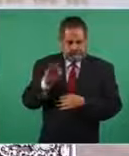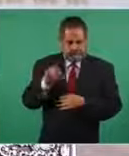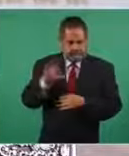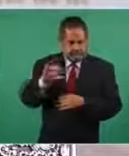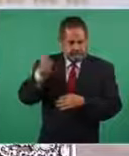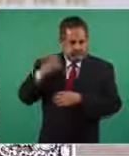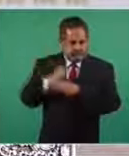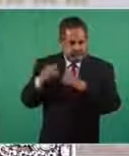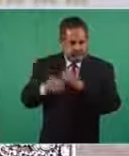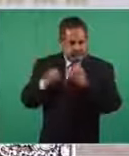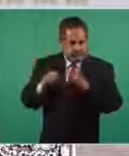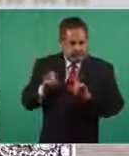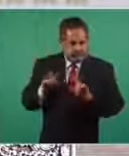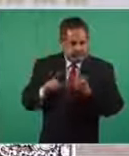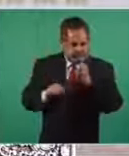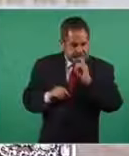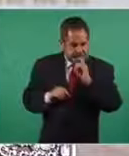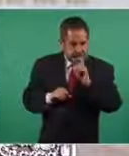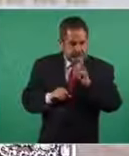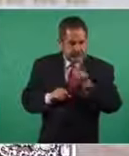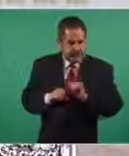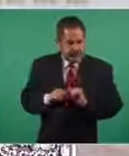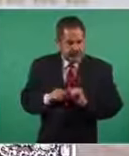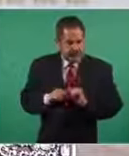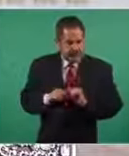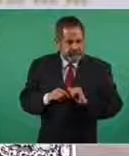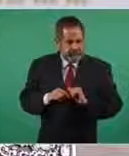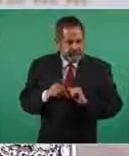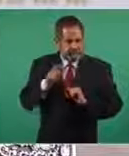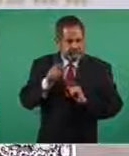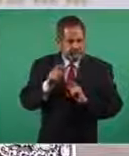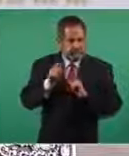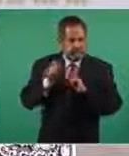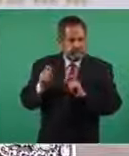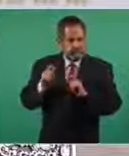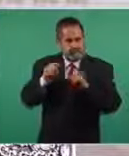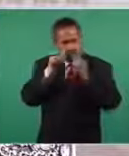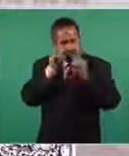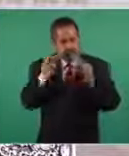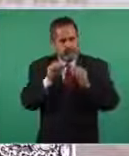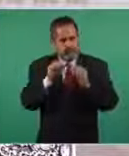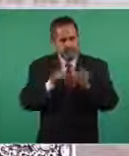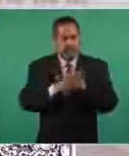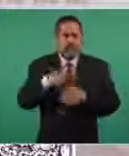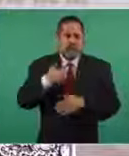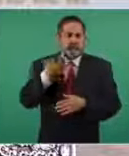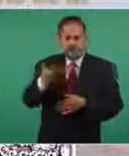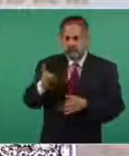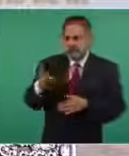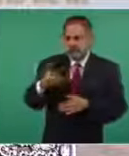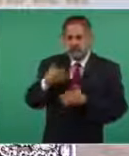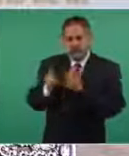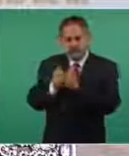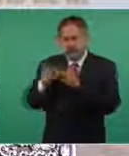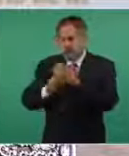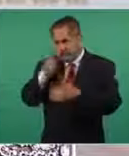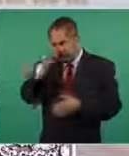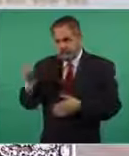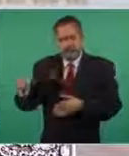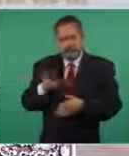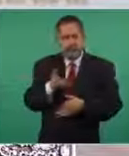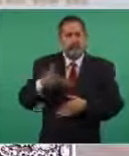otras cosas, pero que los va a atender. Le voy a pedir yo, respetuosamente,